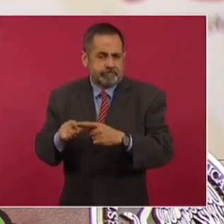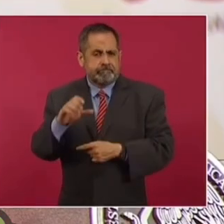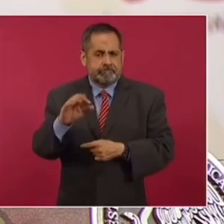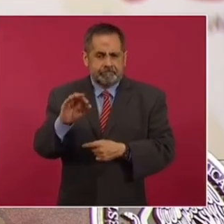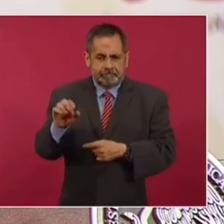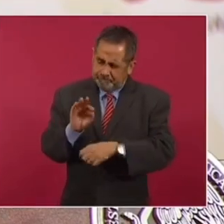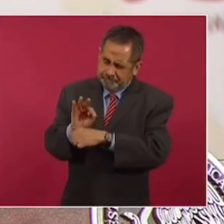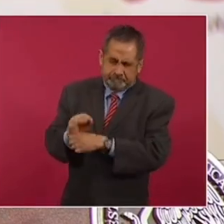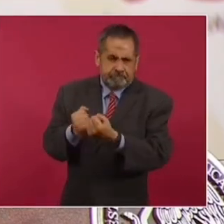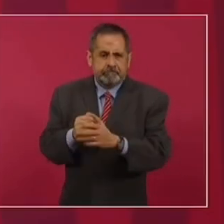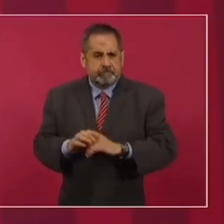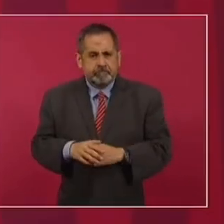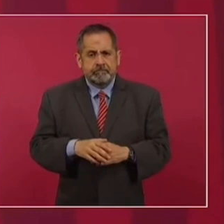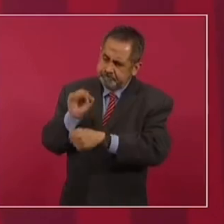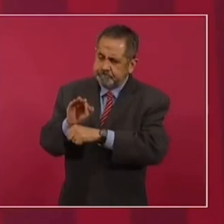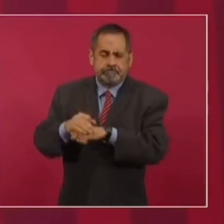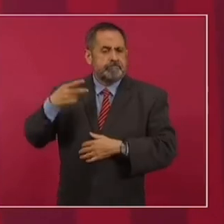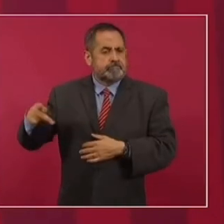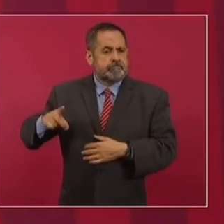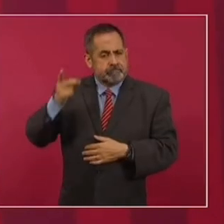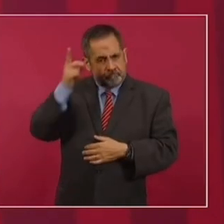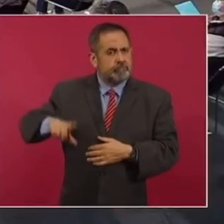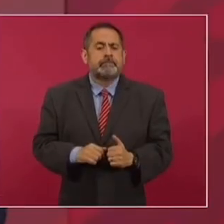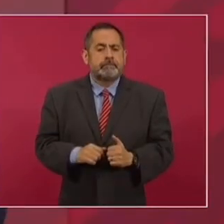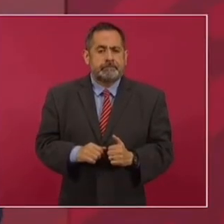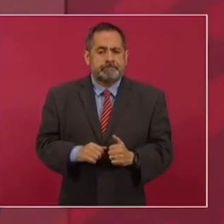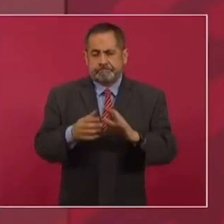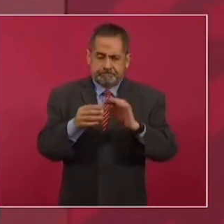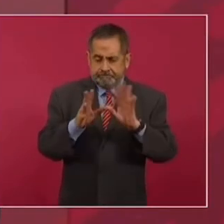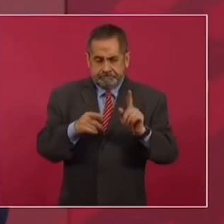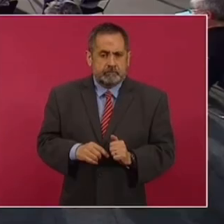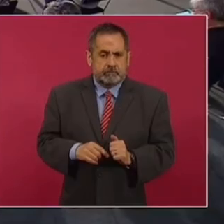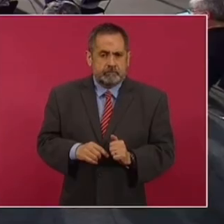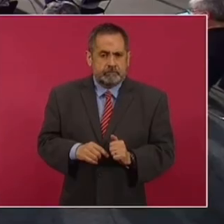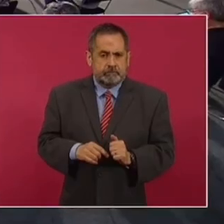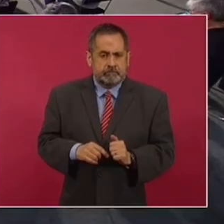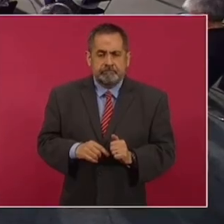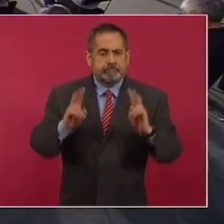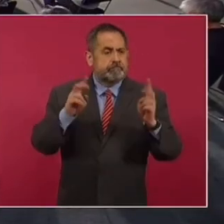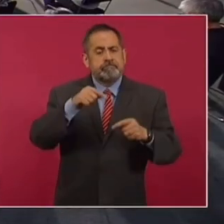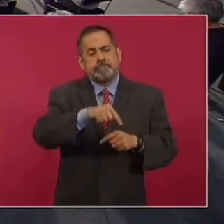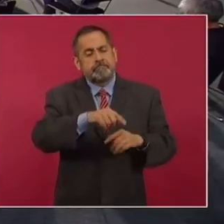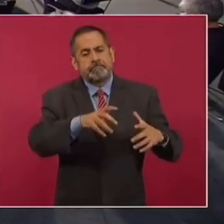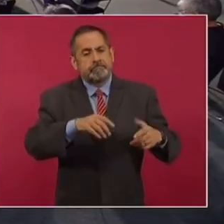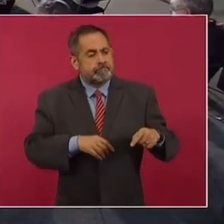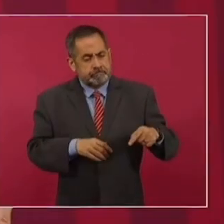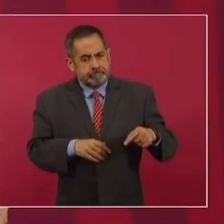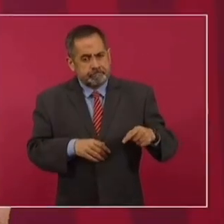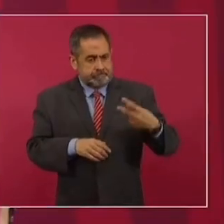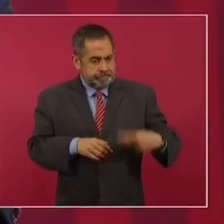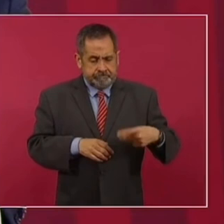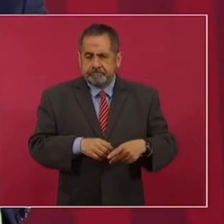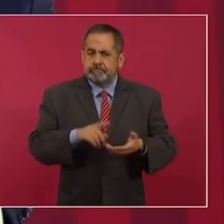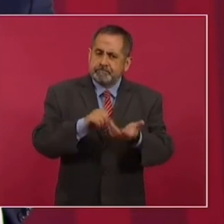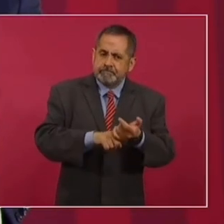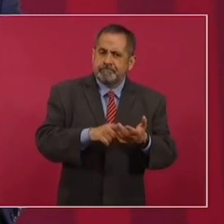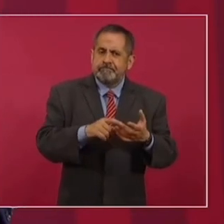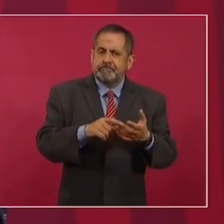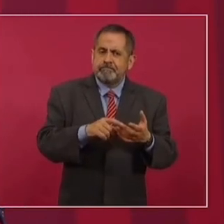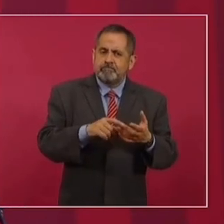Comisión Federal de Electricidad, es decir, a las empresas públicas y al mismo tiempo definir que minerales estratégicos